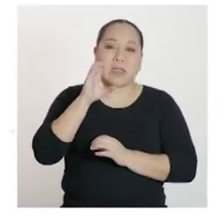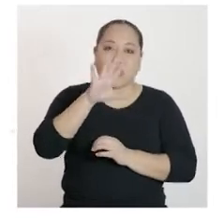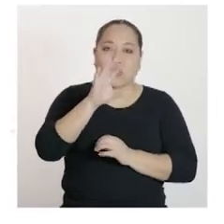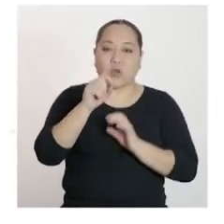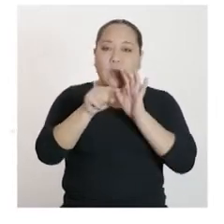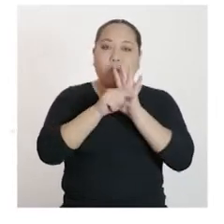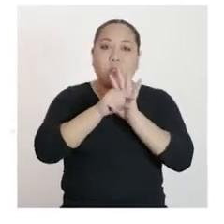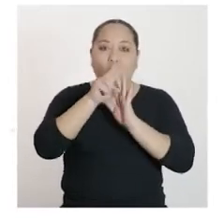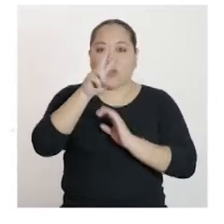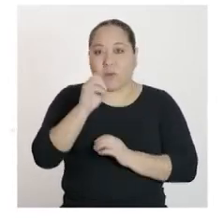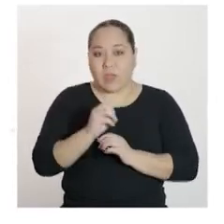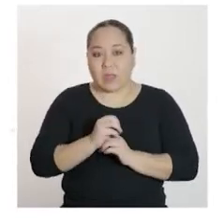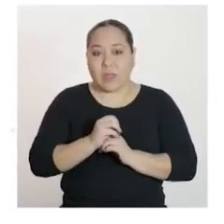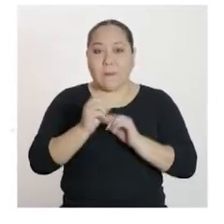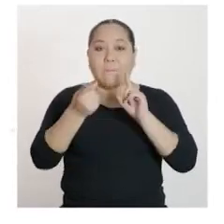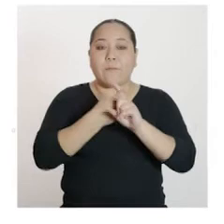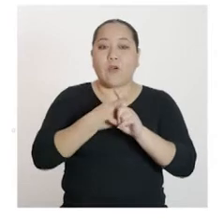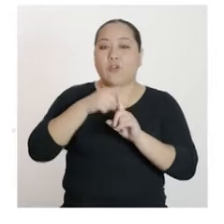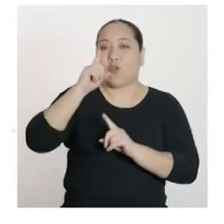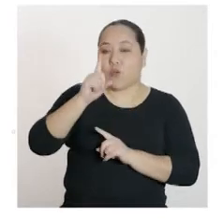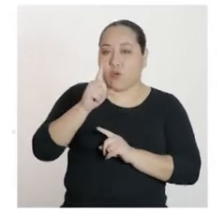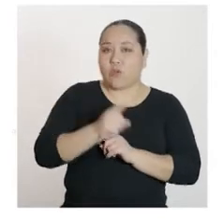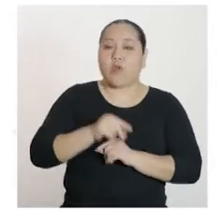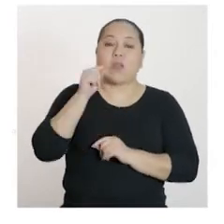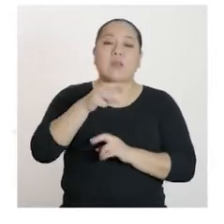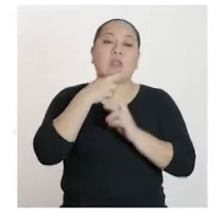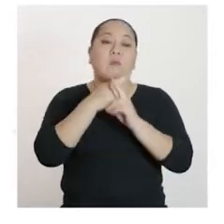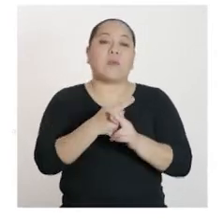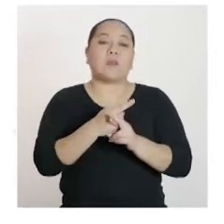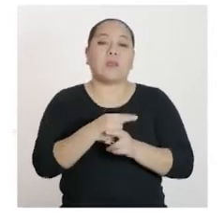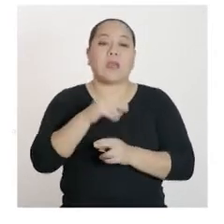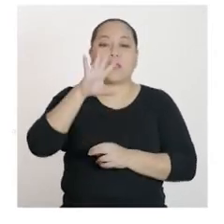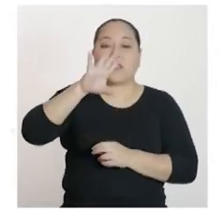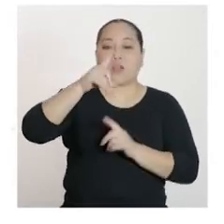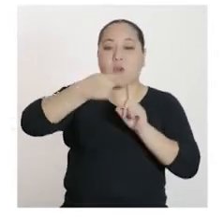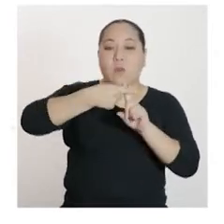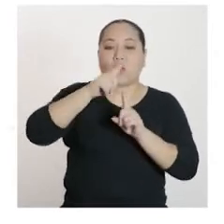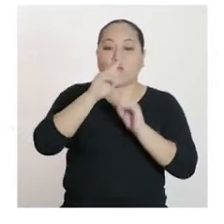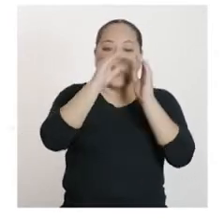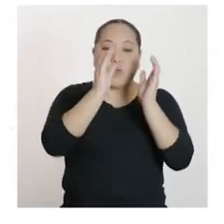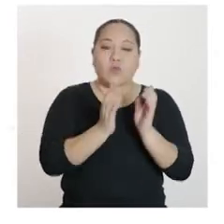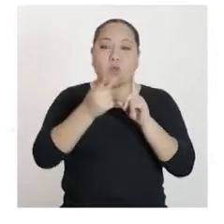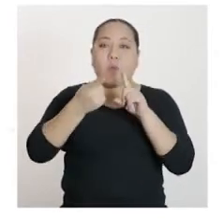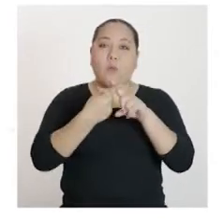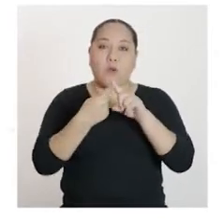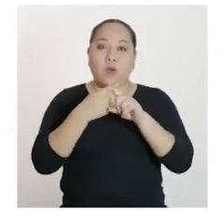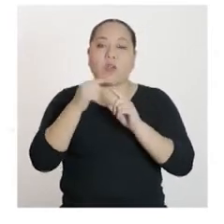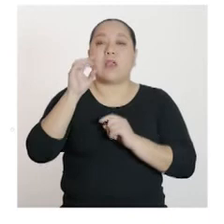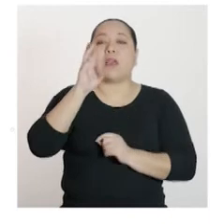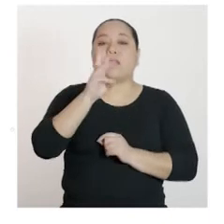20 por 1, que resulta un ingreso igual a 5 más 1 por 650